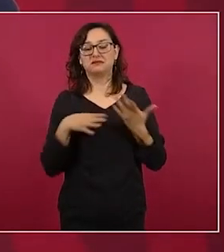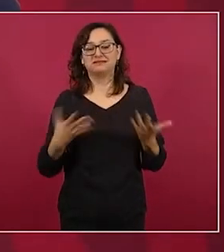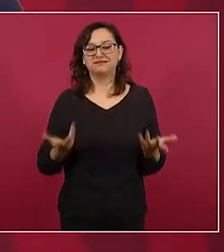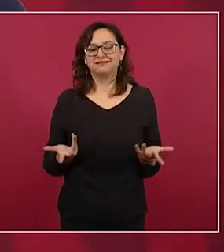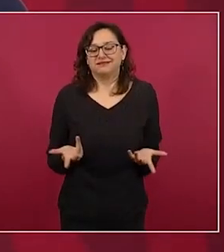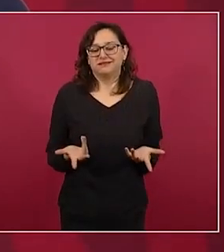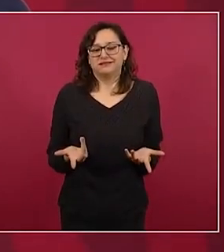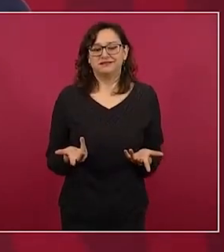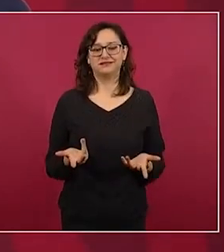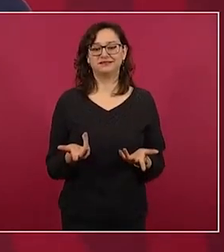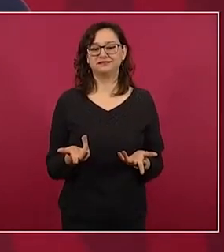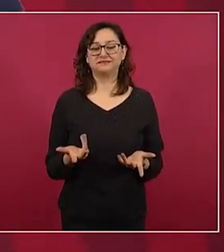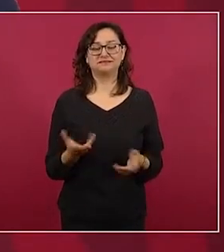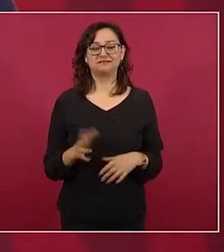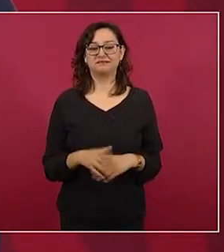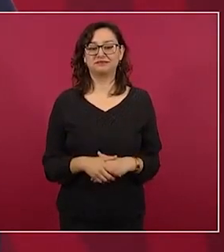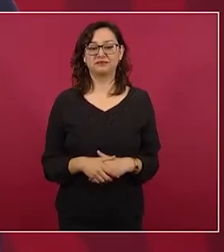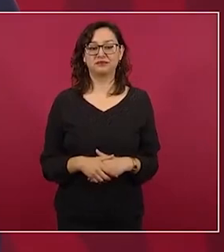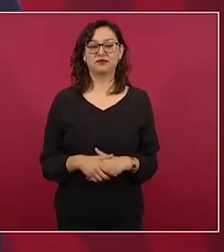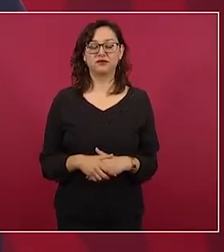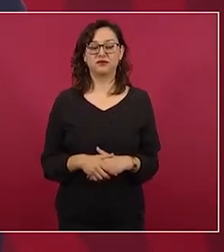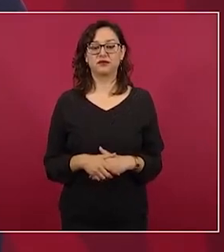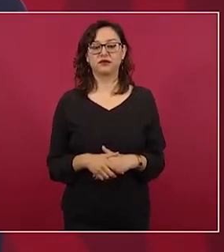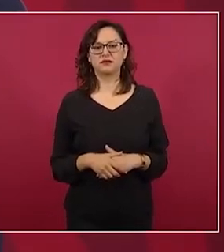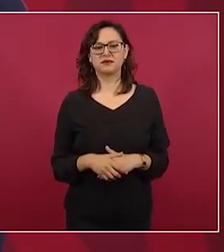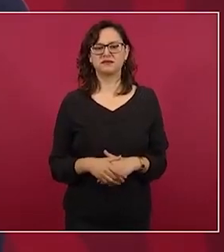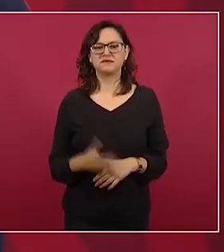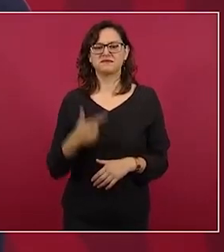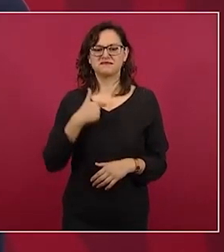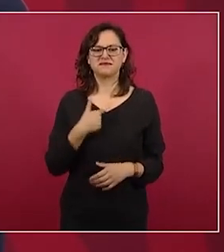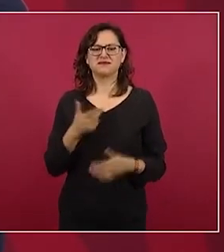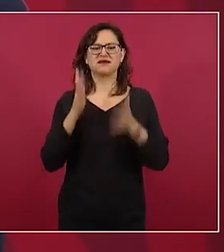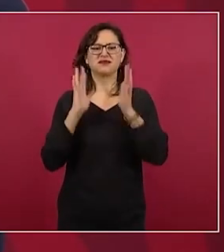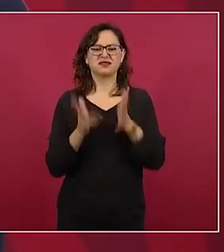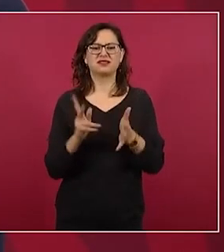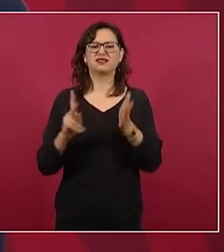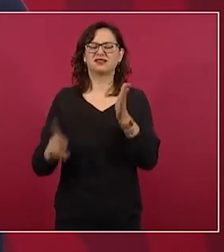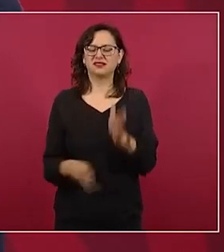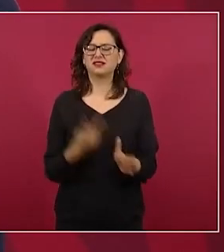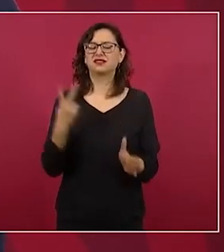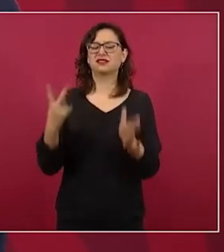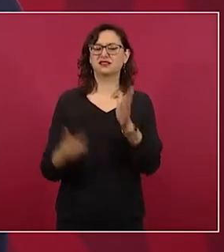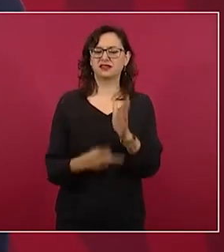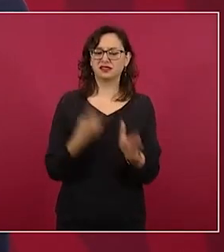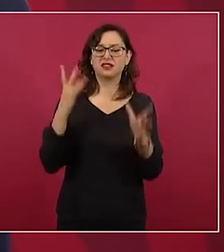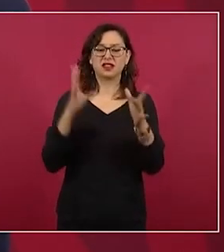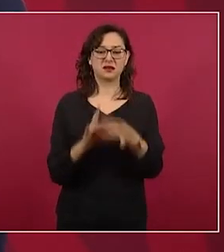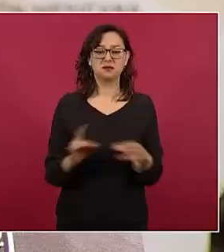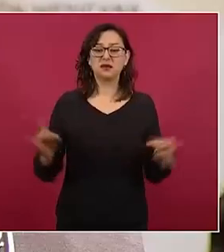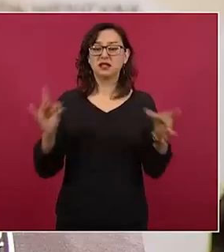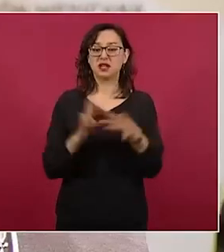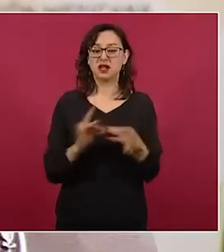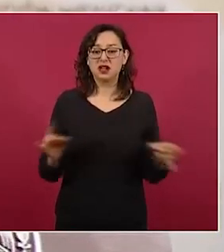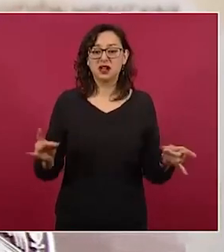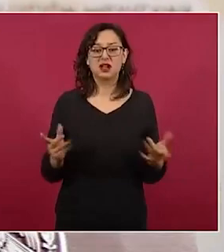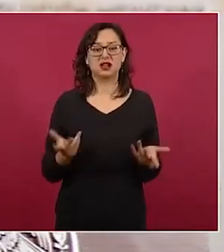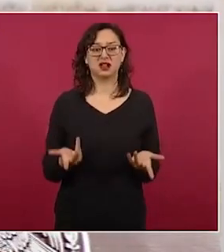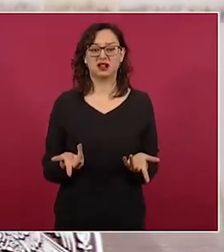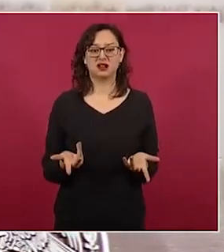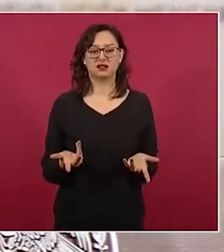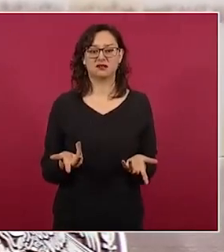Entonces, lo he explicado varias veces, no hay